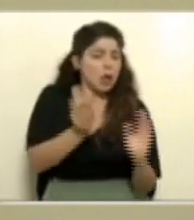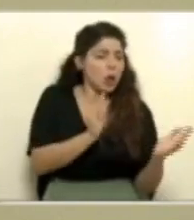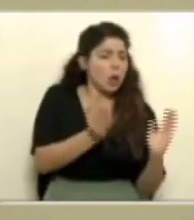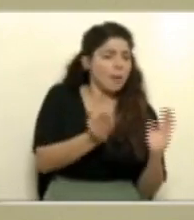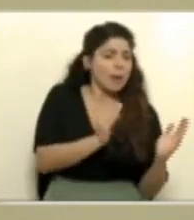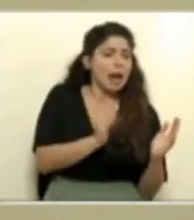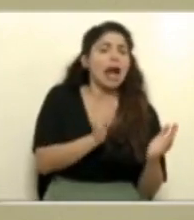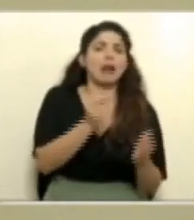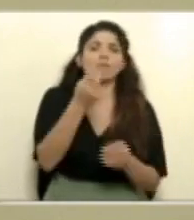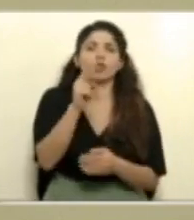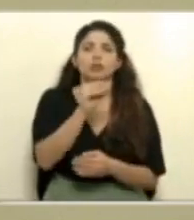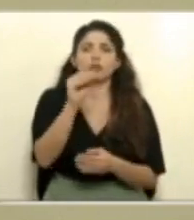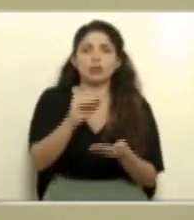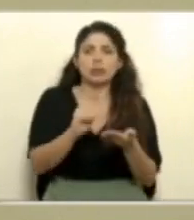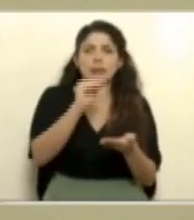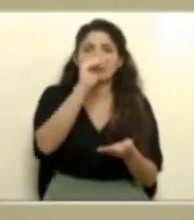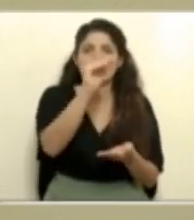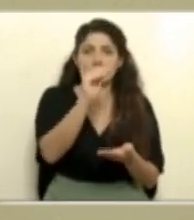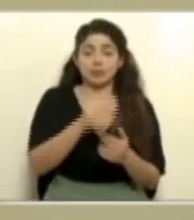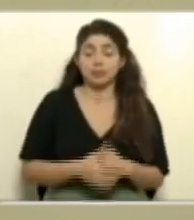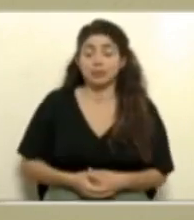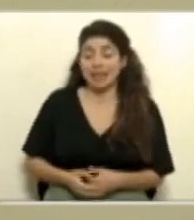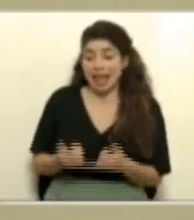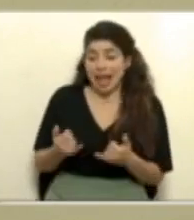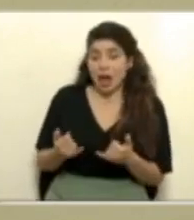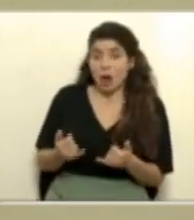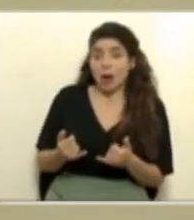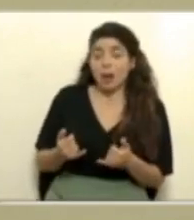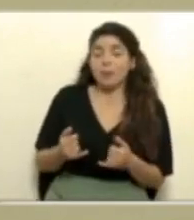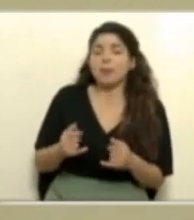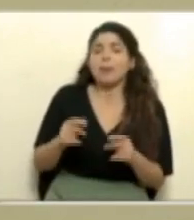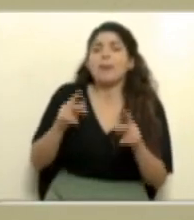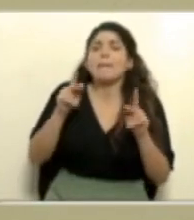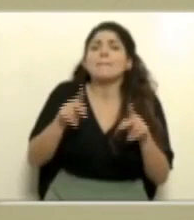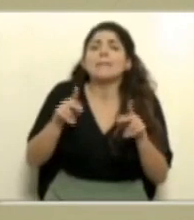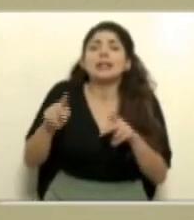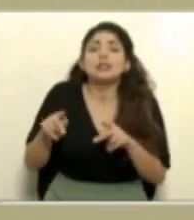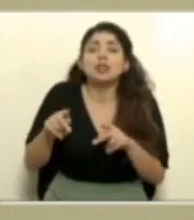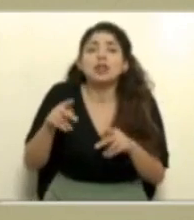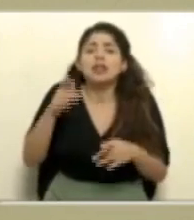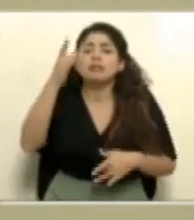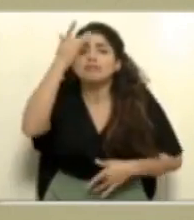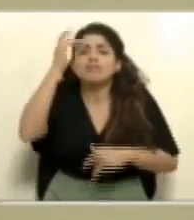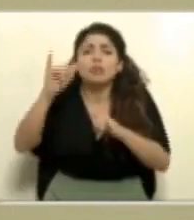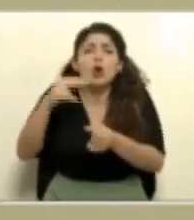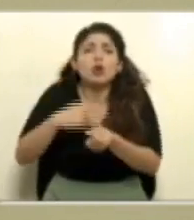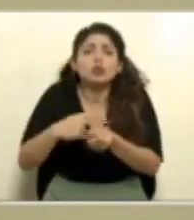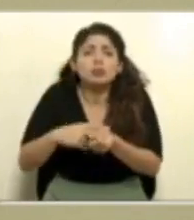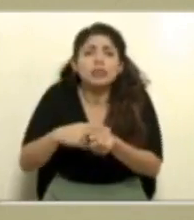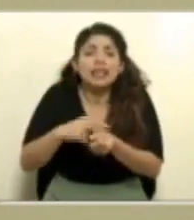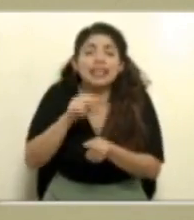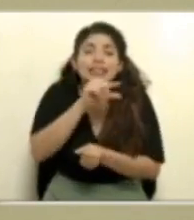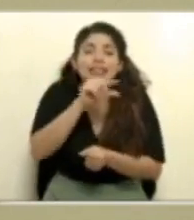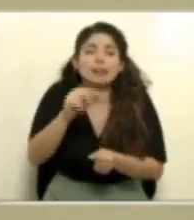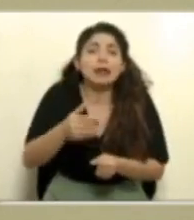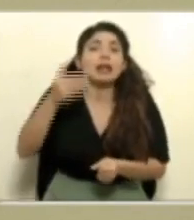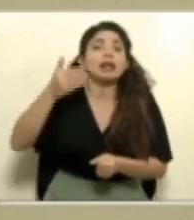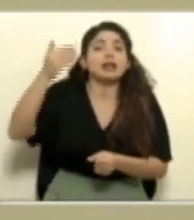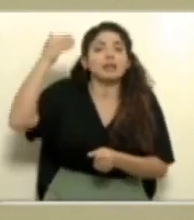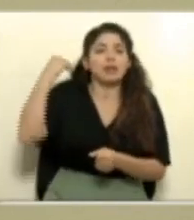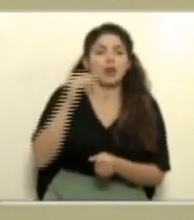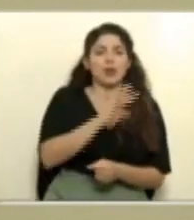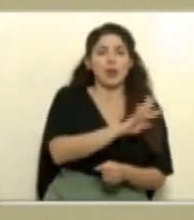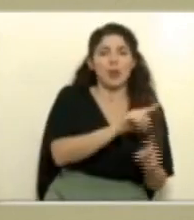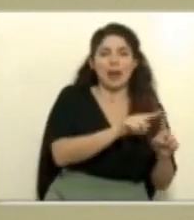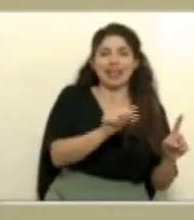El promedio de casos hospitalizados en la semana tras anterior, o la semana del 4 al 10 de julio,